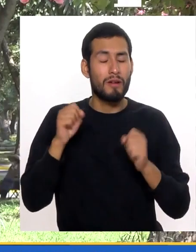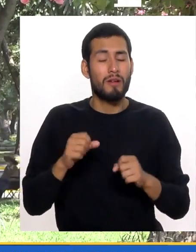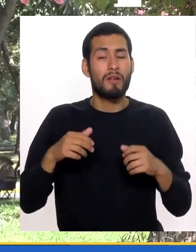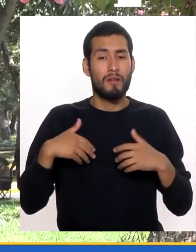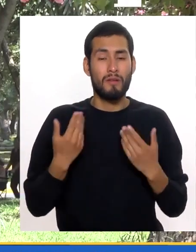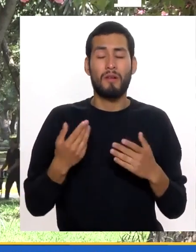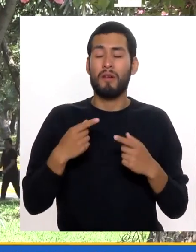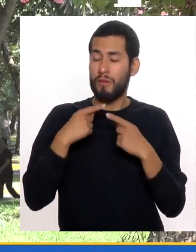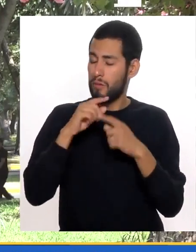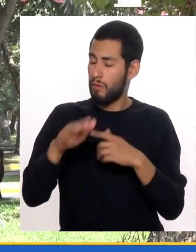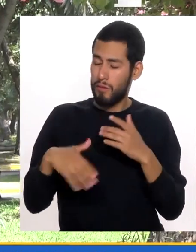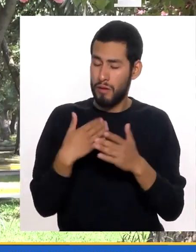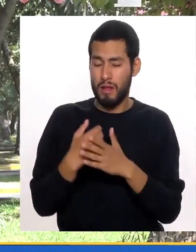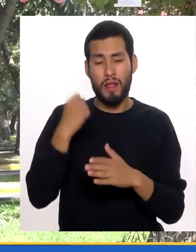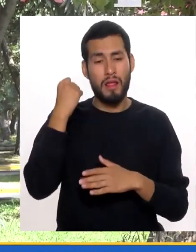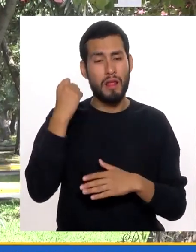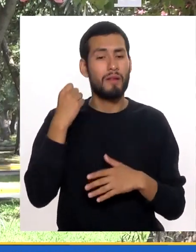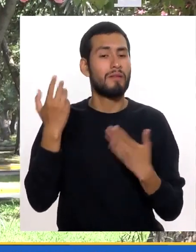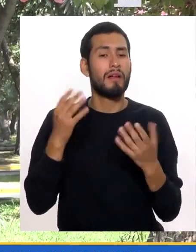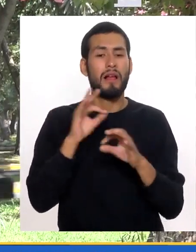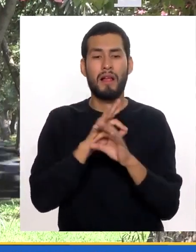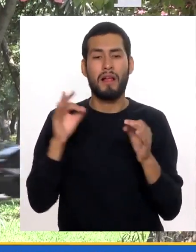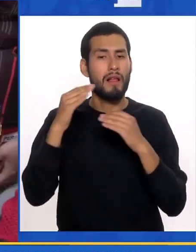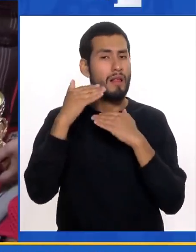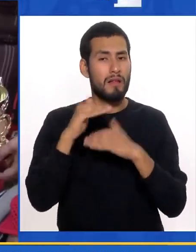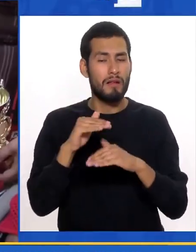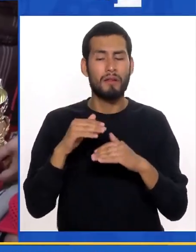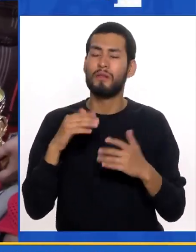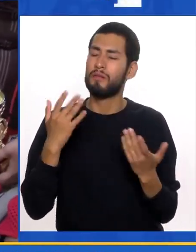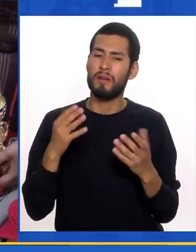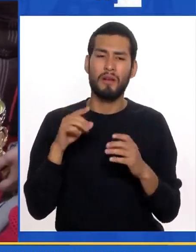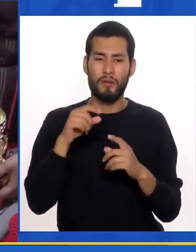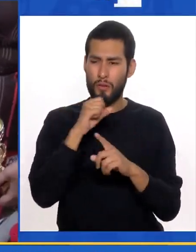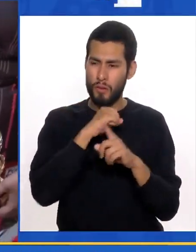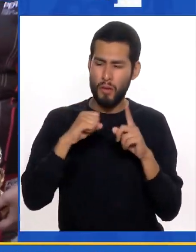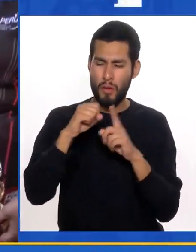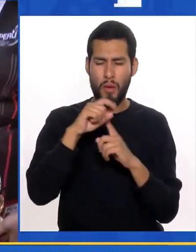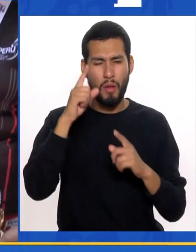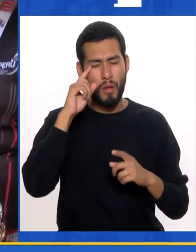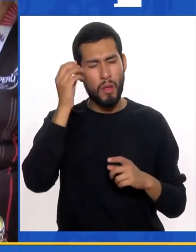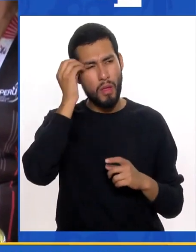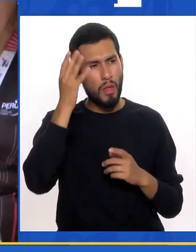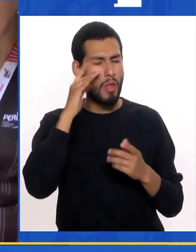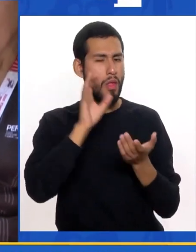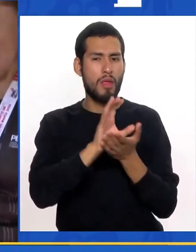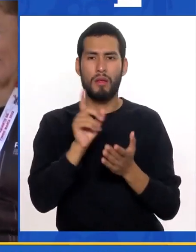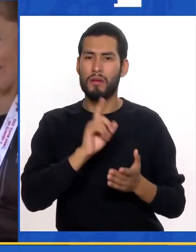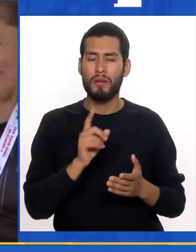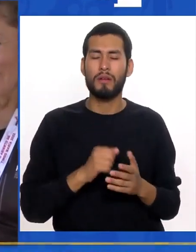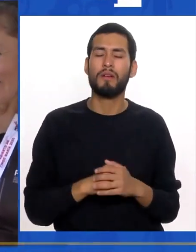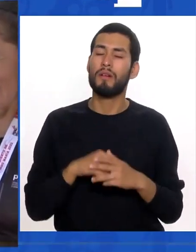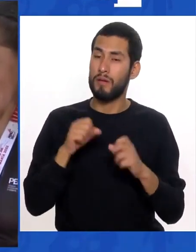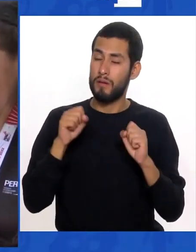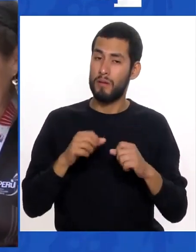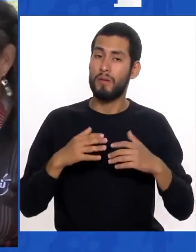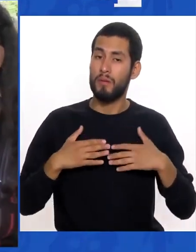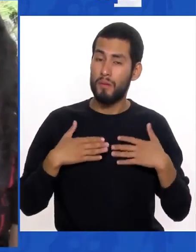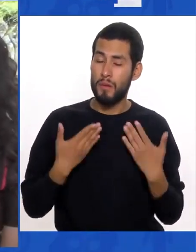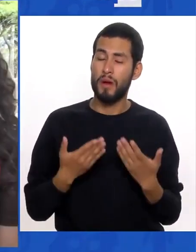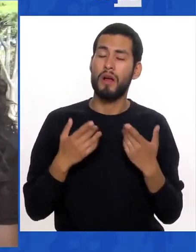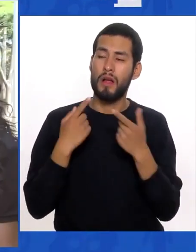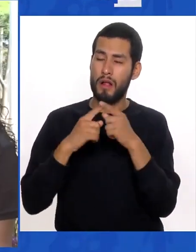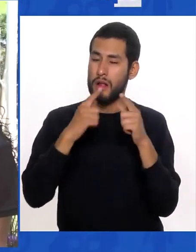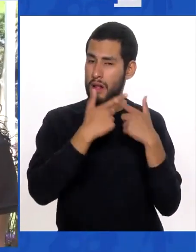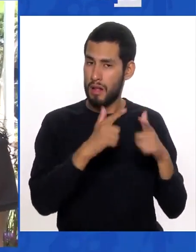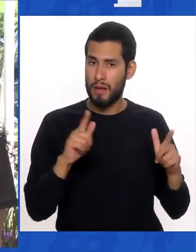justicia Para que vivan Plenamente Todos sus derechos Sin ninguna restricción Sin una sociedad De estereotipos Y discriminaciones Para que